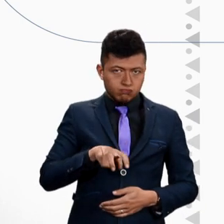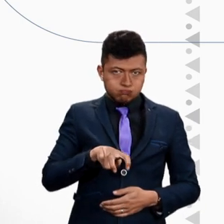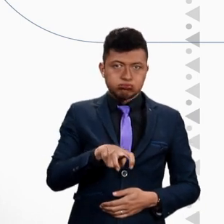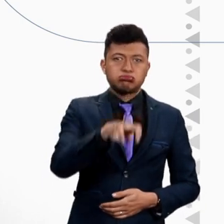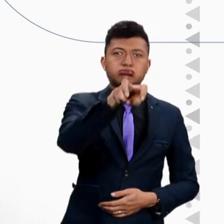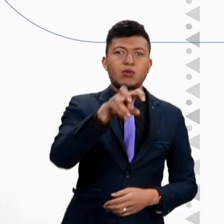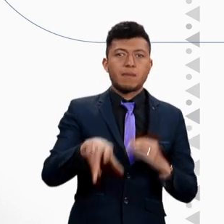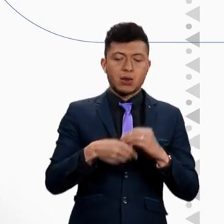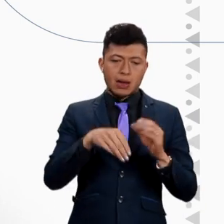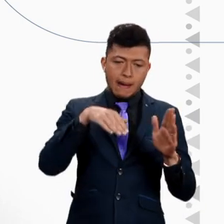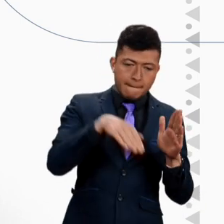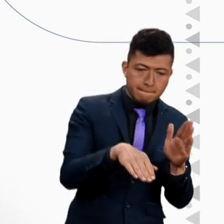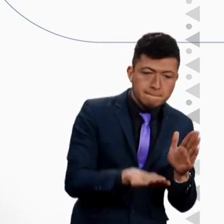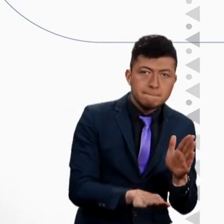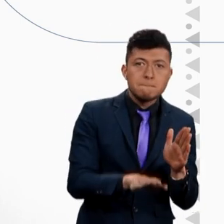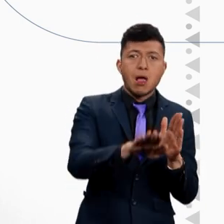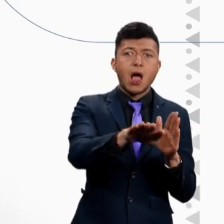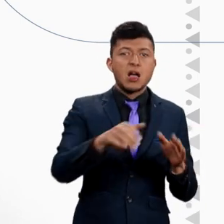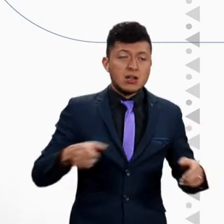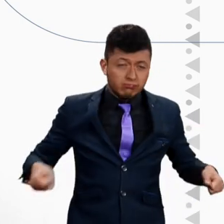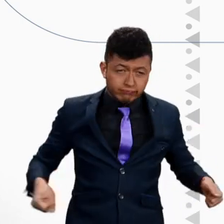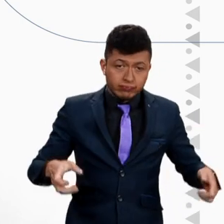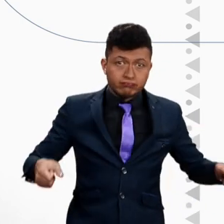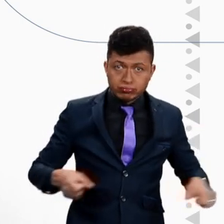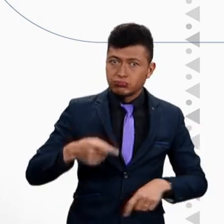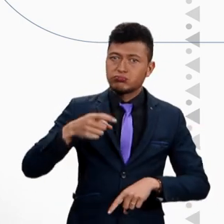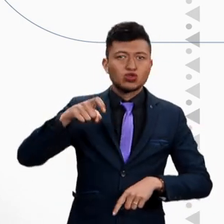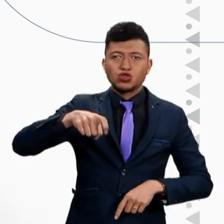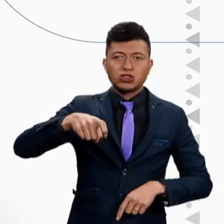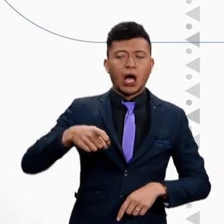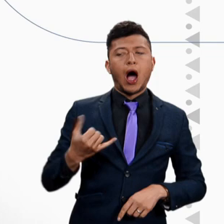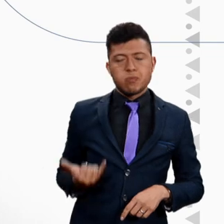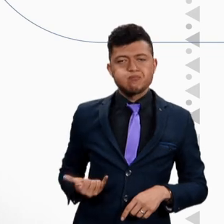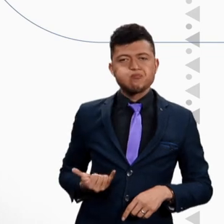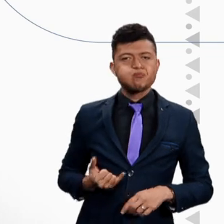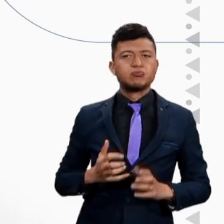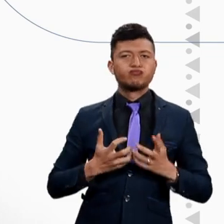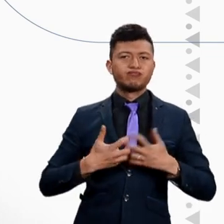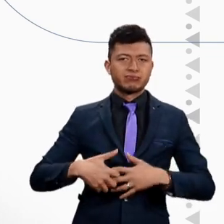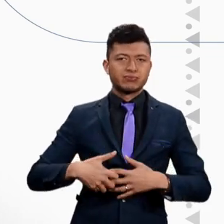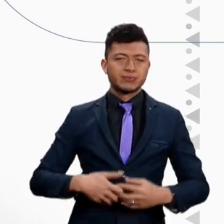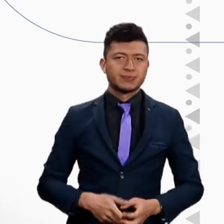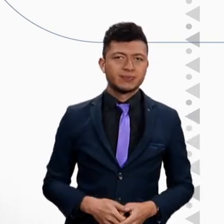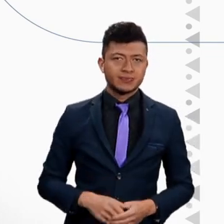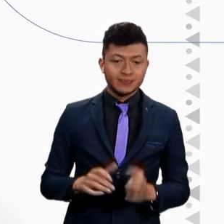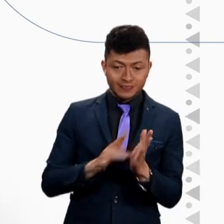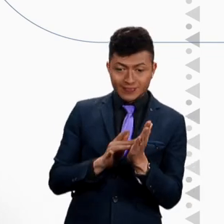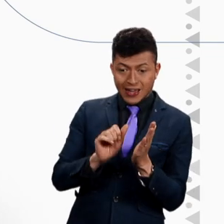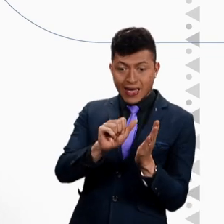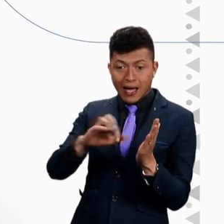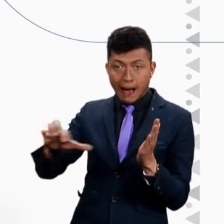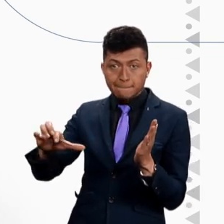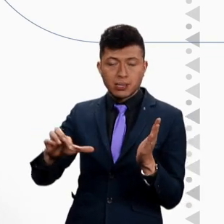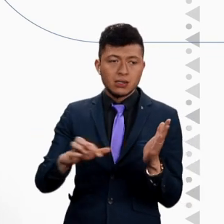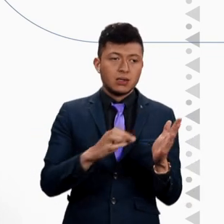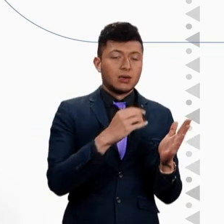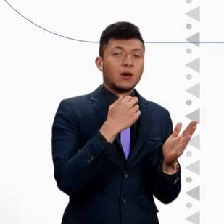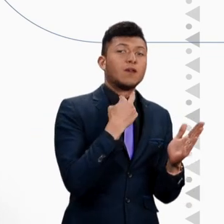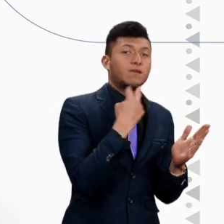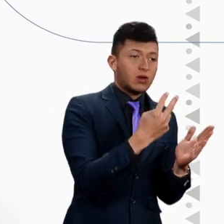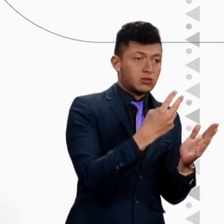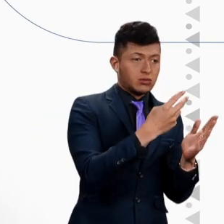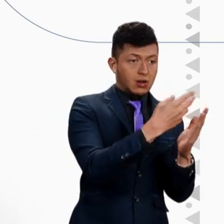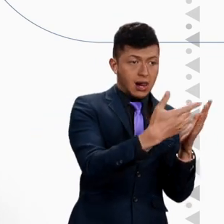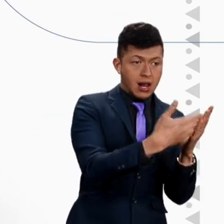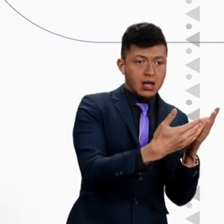sirven para subir calles inclinadas y rampas sin necesidad de usar tanto los brazos. Las apps de transcripción